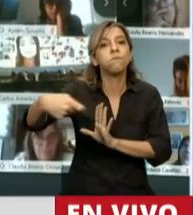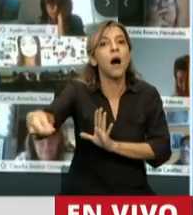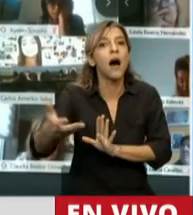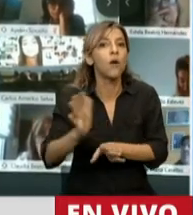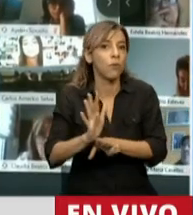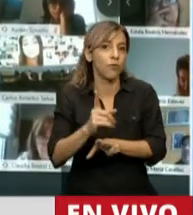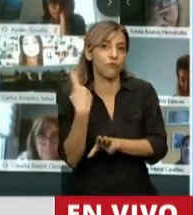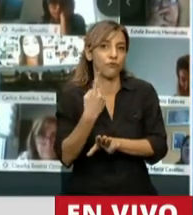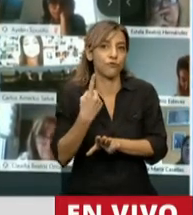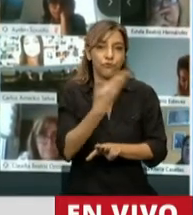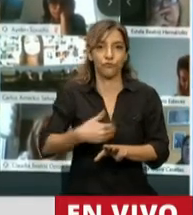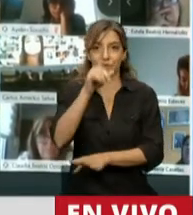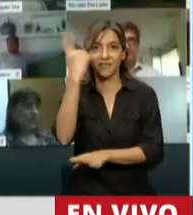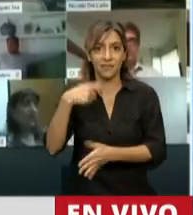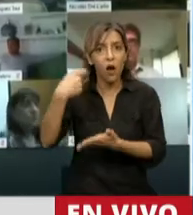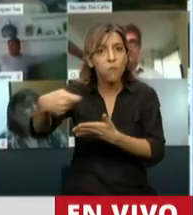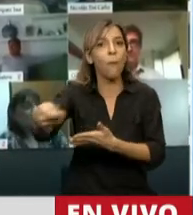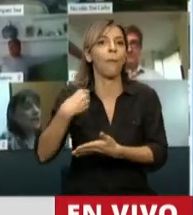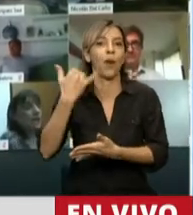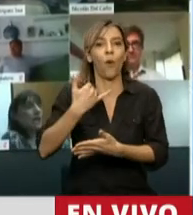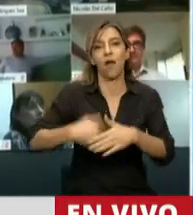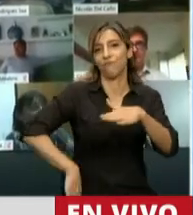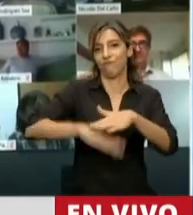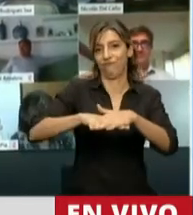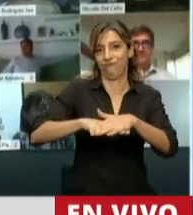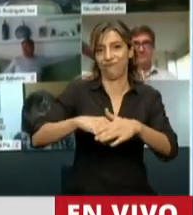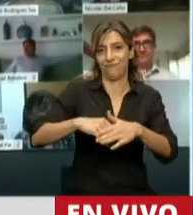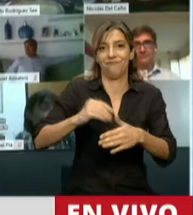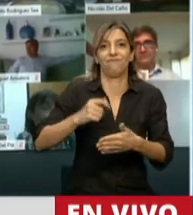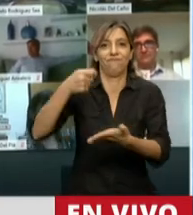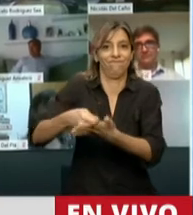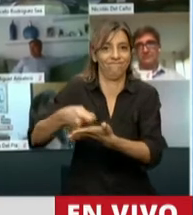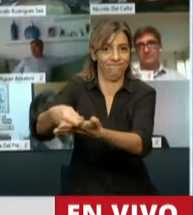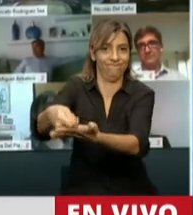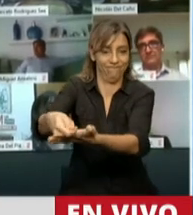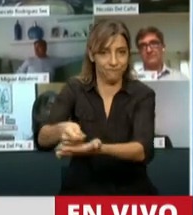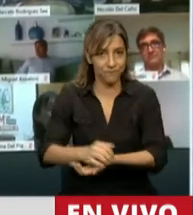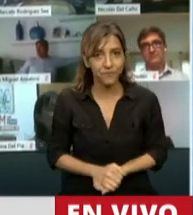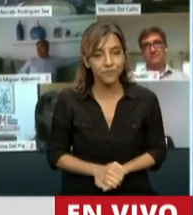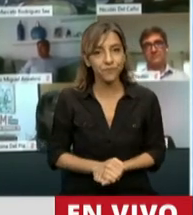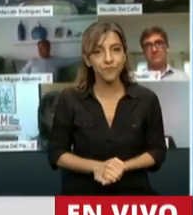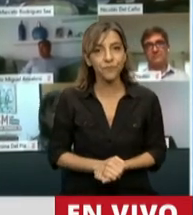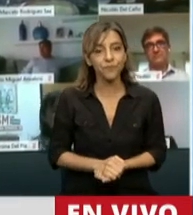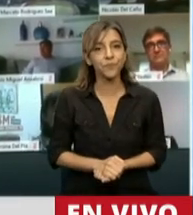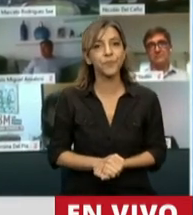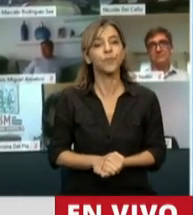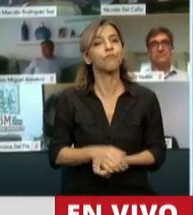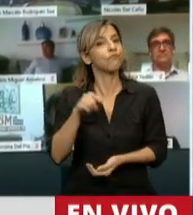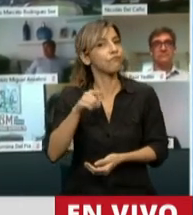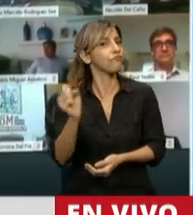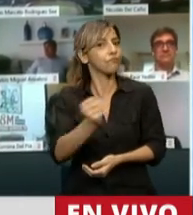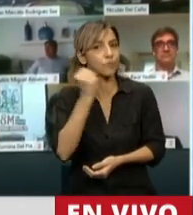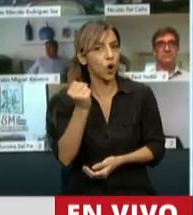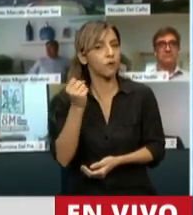nuestro Estado, con un objetivo esencial, que lo definió el Ministro y que lo hemos